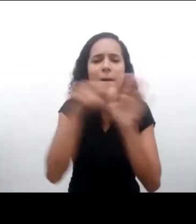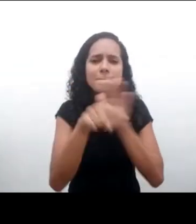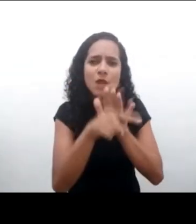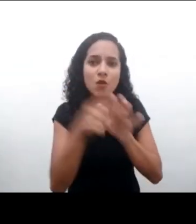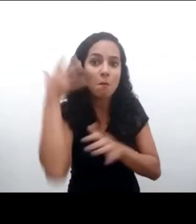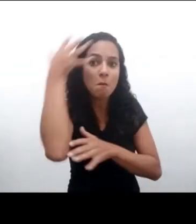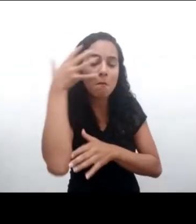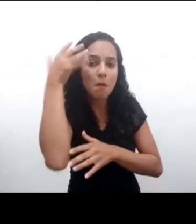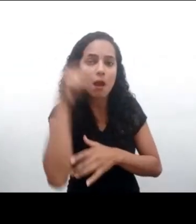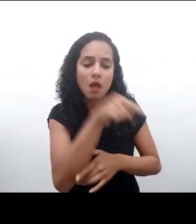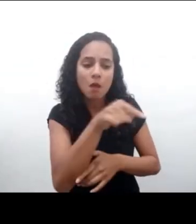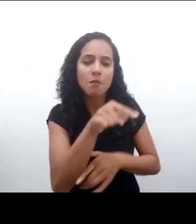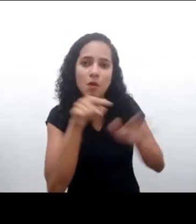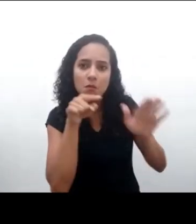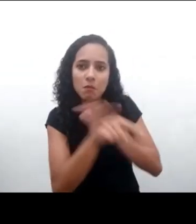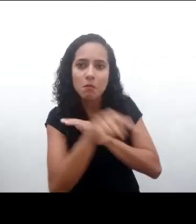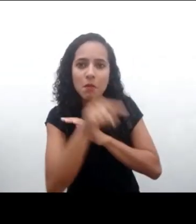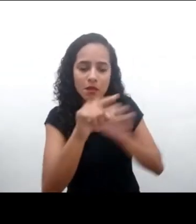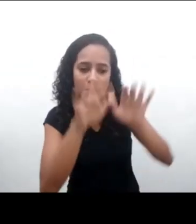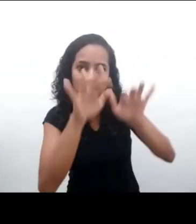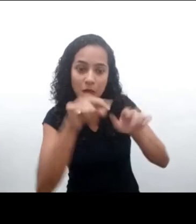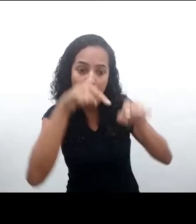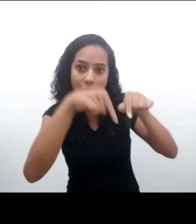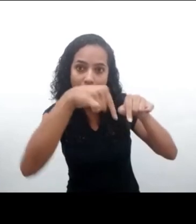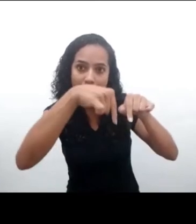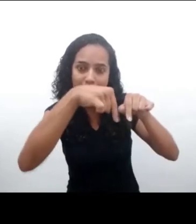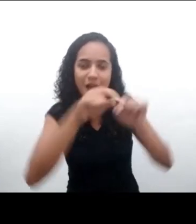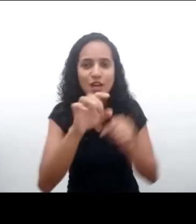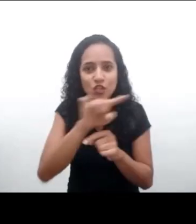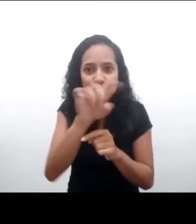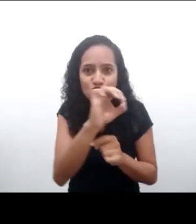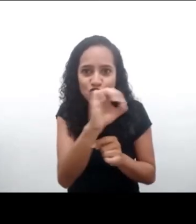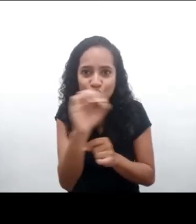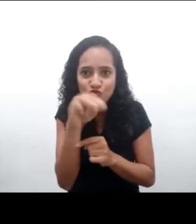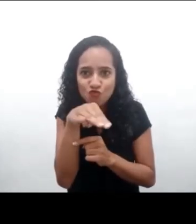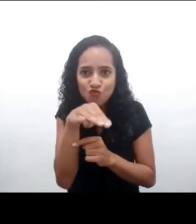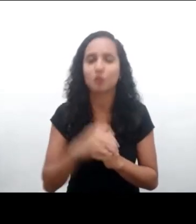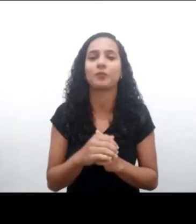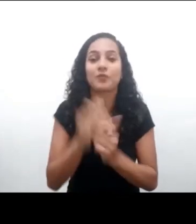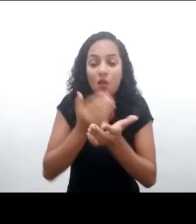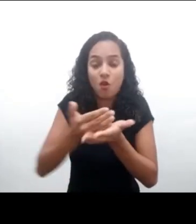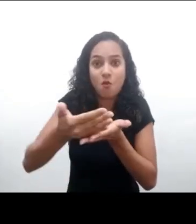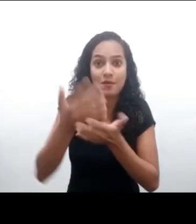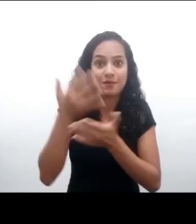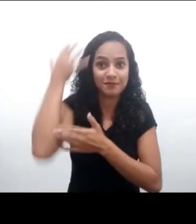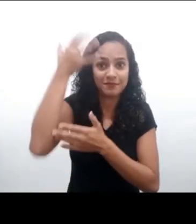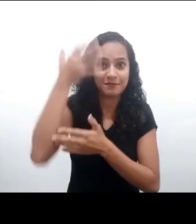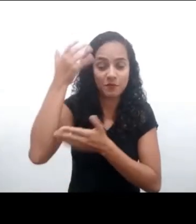Entonces, si quieren hacer preguntas a los ponentes, pueden utilizar el ícono Q&A,